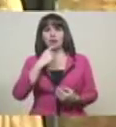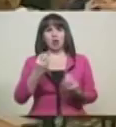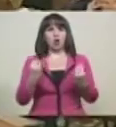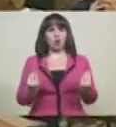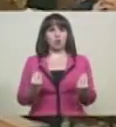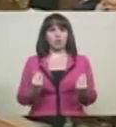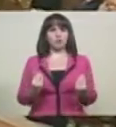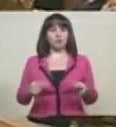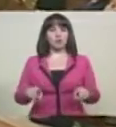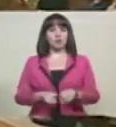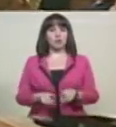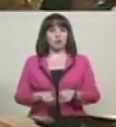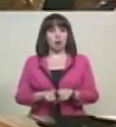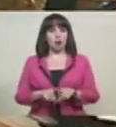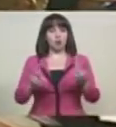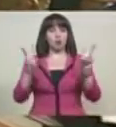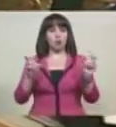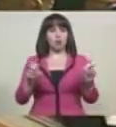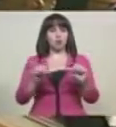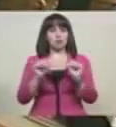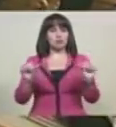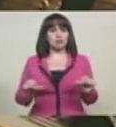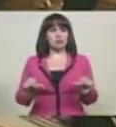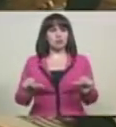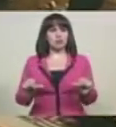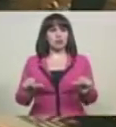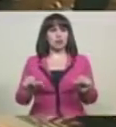Igualmente, vamos a un nuevo sistema de precios.